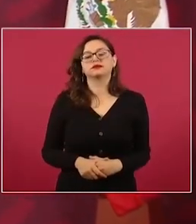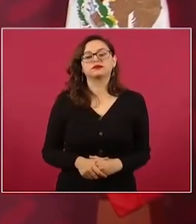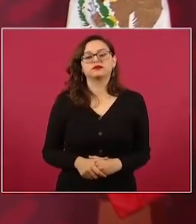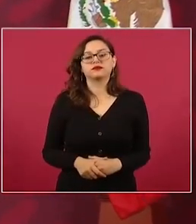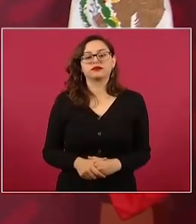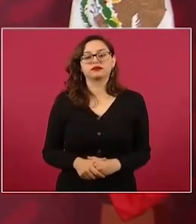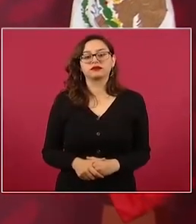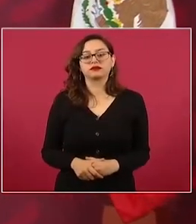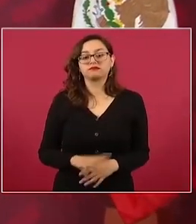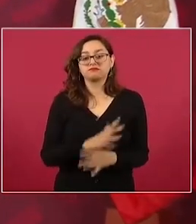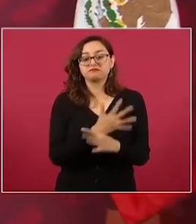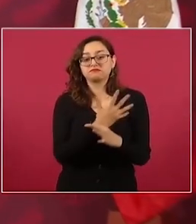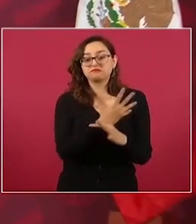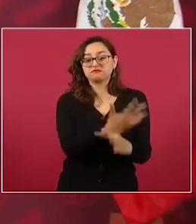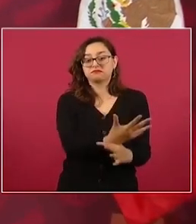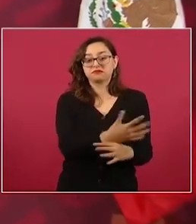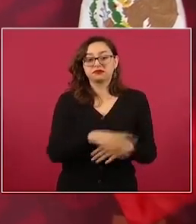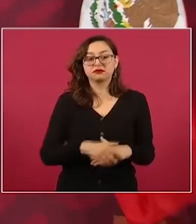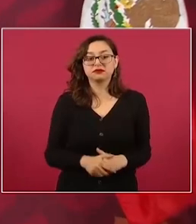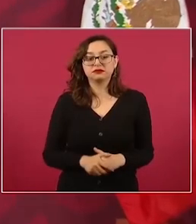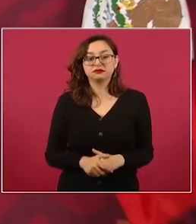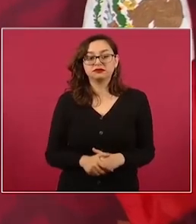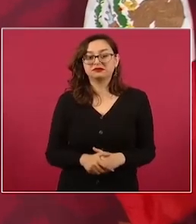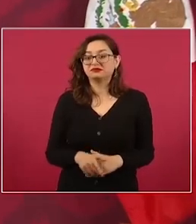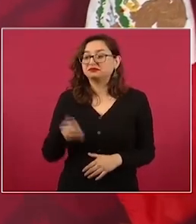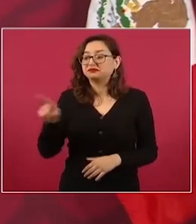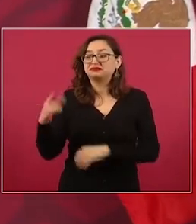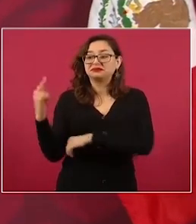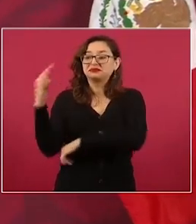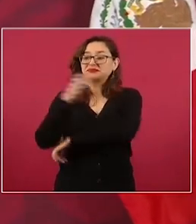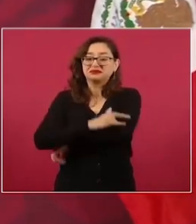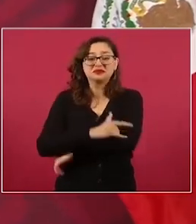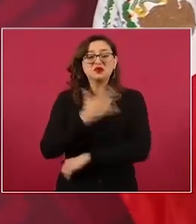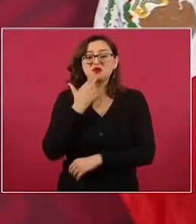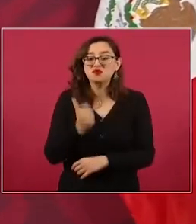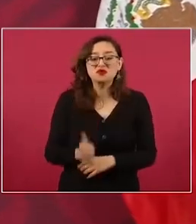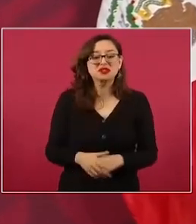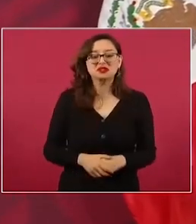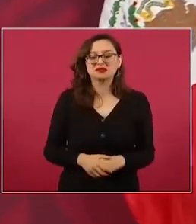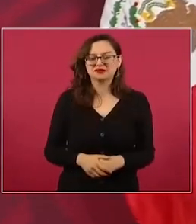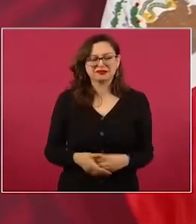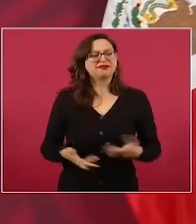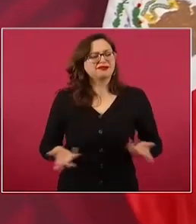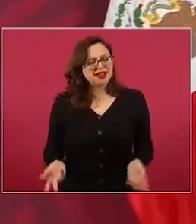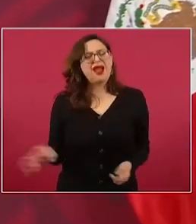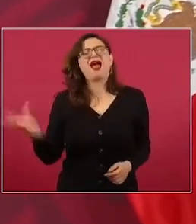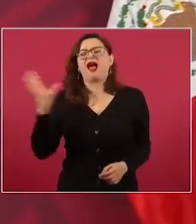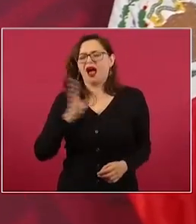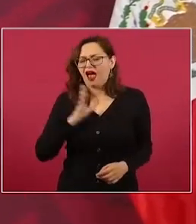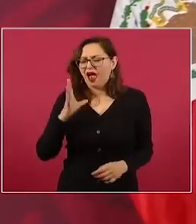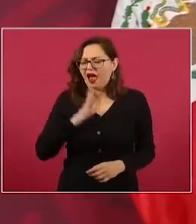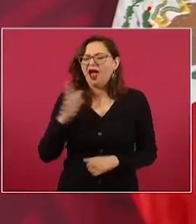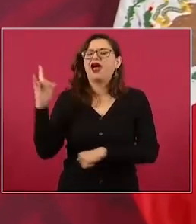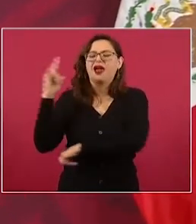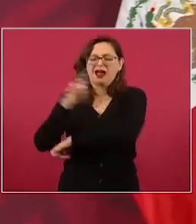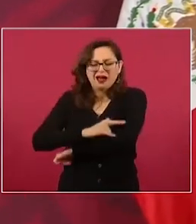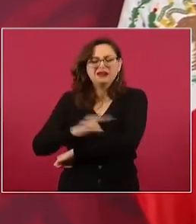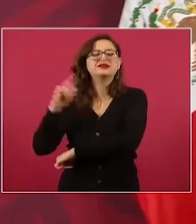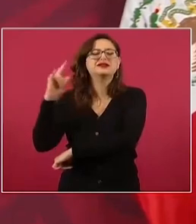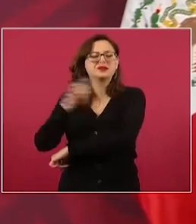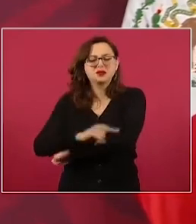Dicen, bueno, pero no se usa. No, sí, ya hay vuelos y cada vez van a haber más vuelos.